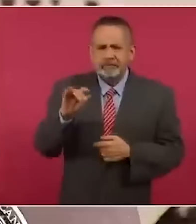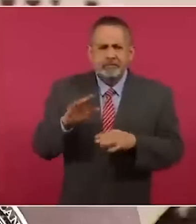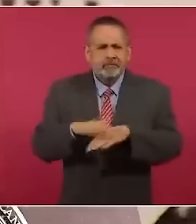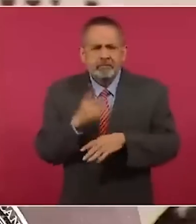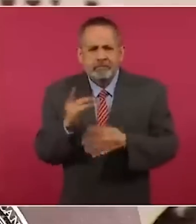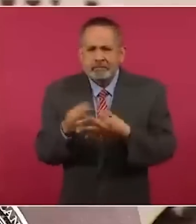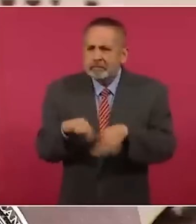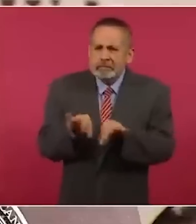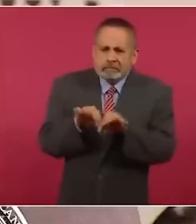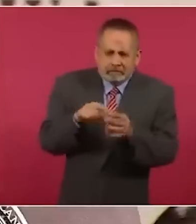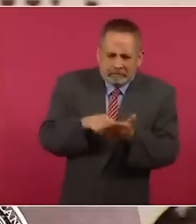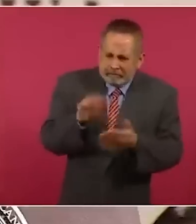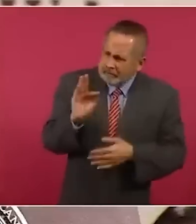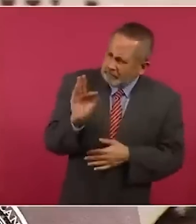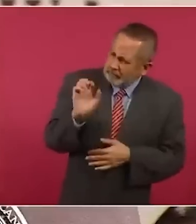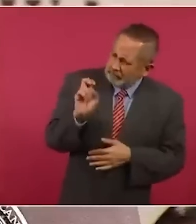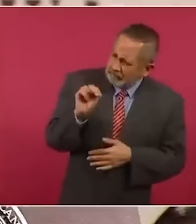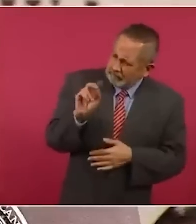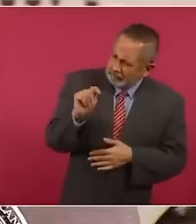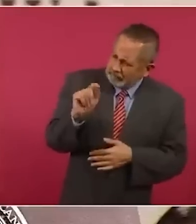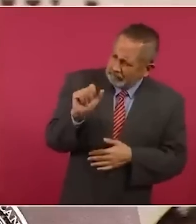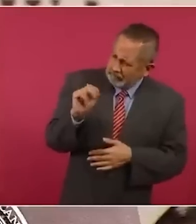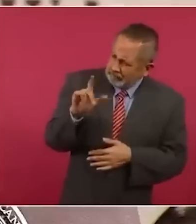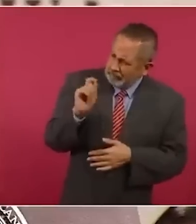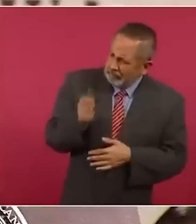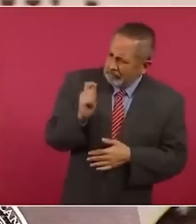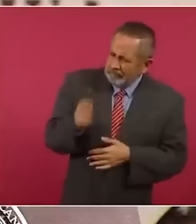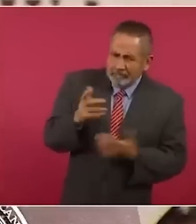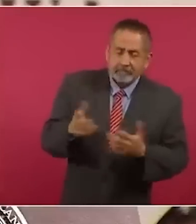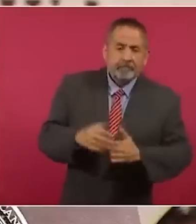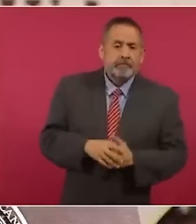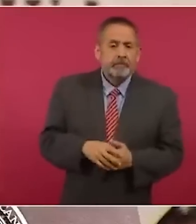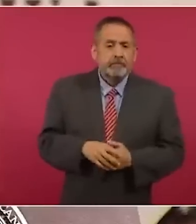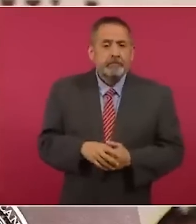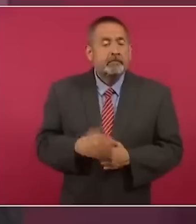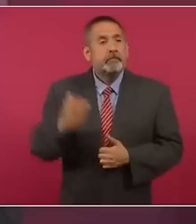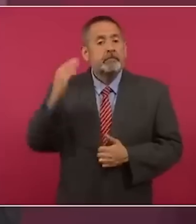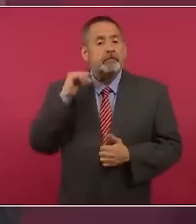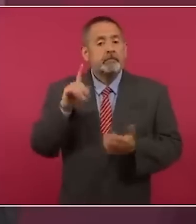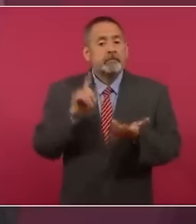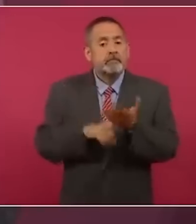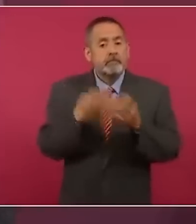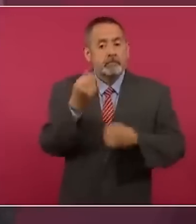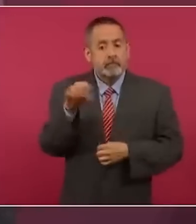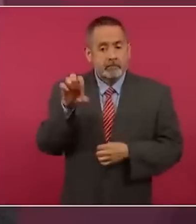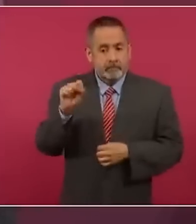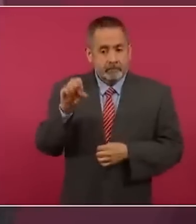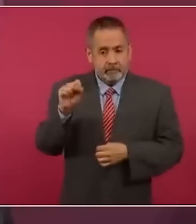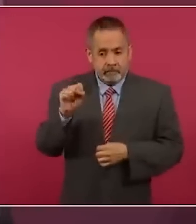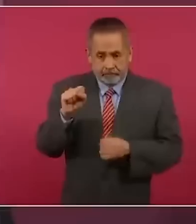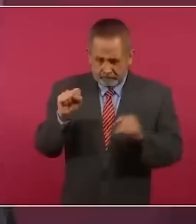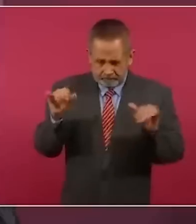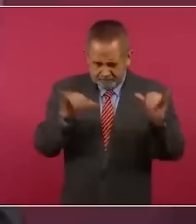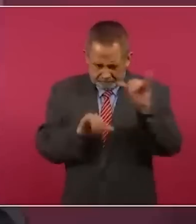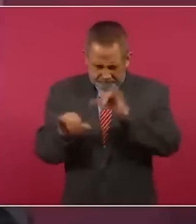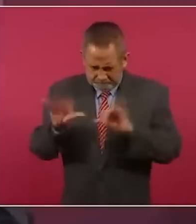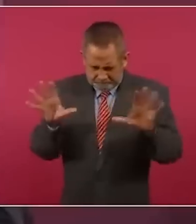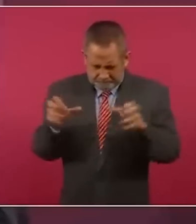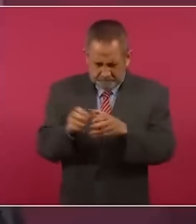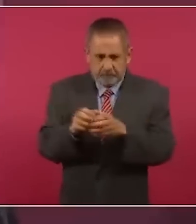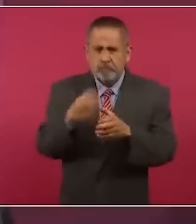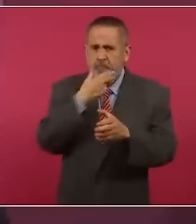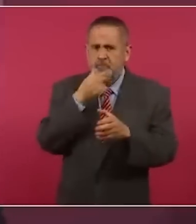por qué es tan importante? Fentanilo se sintetizó en el año 1960 por un gran